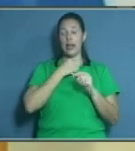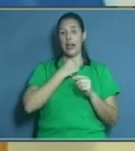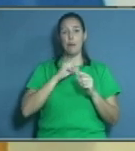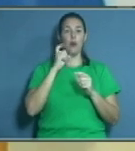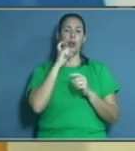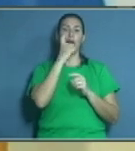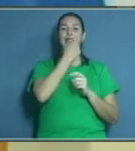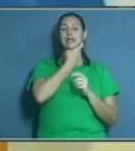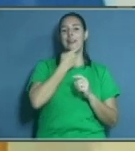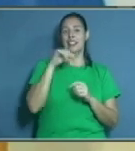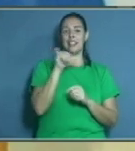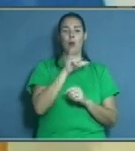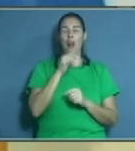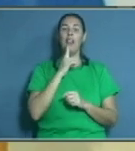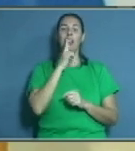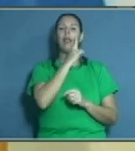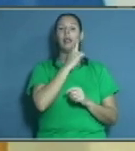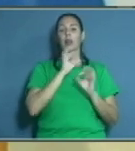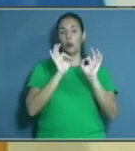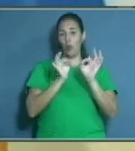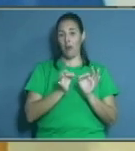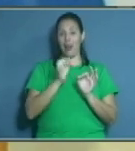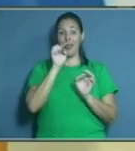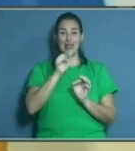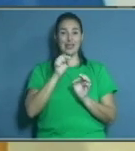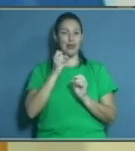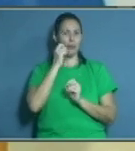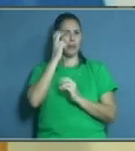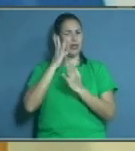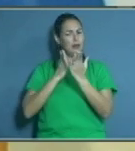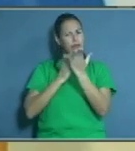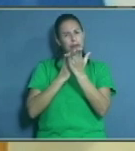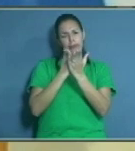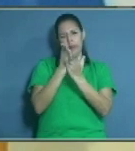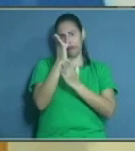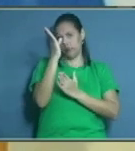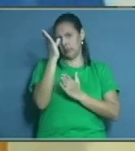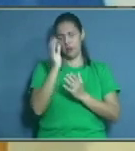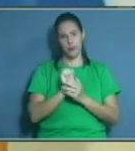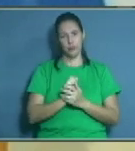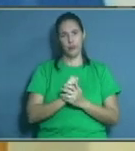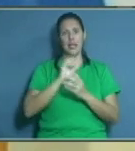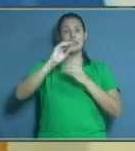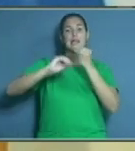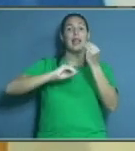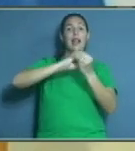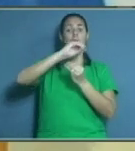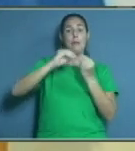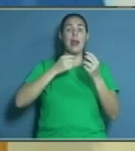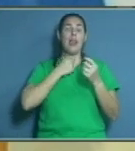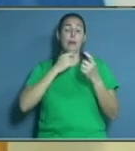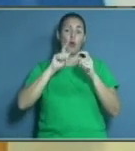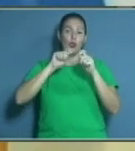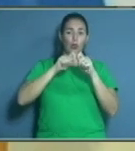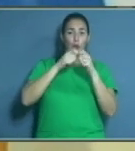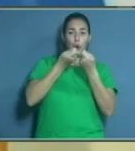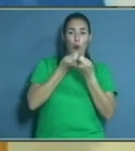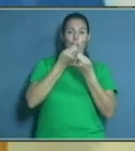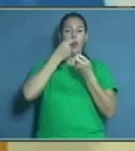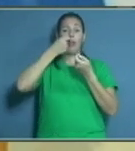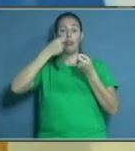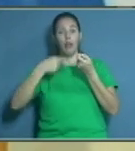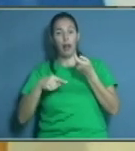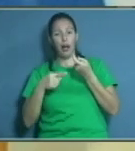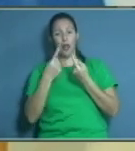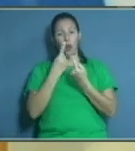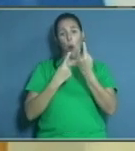sus dientes, esas prótesis tienen una vida útil muy larga. Solo se cambian en caso de roturas, de fracturas, de mol